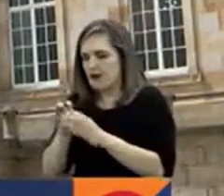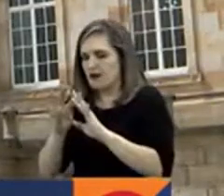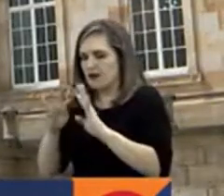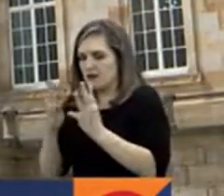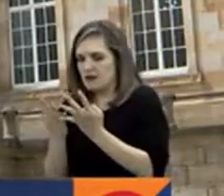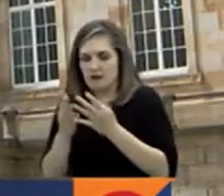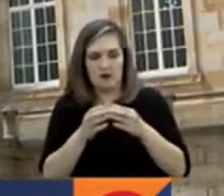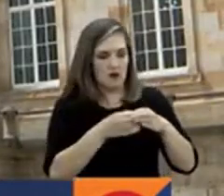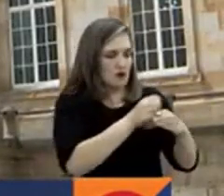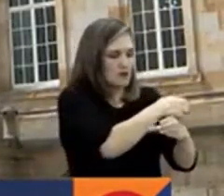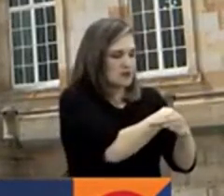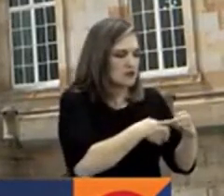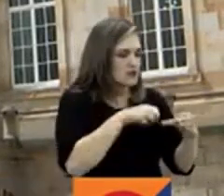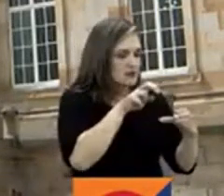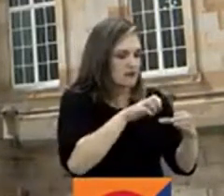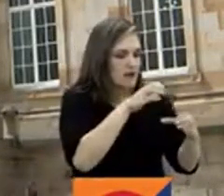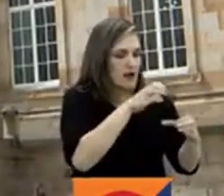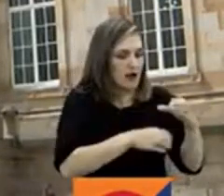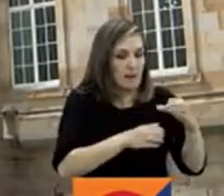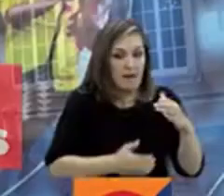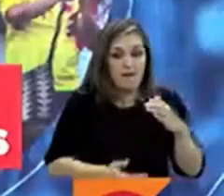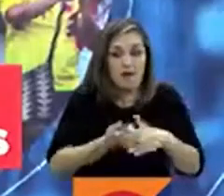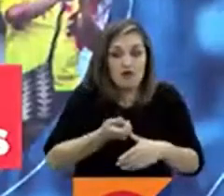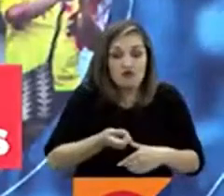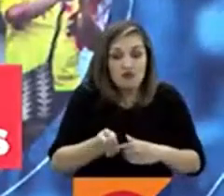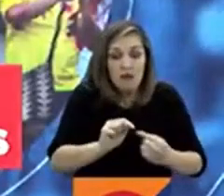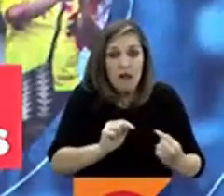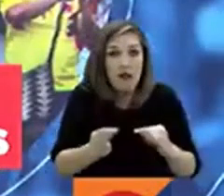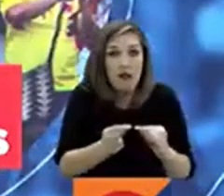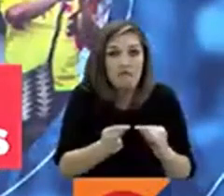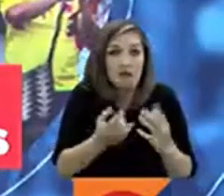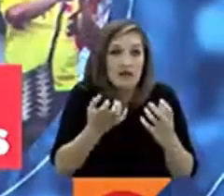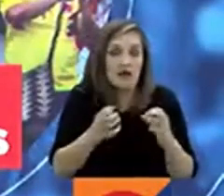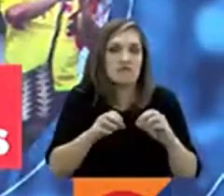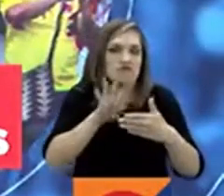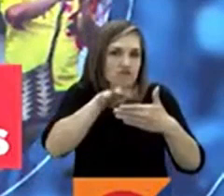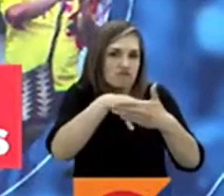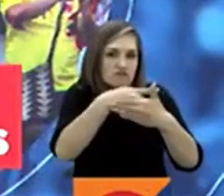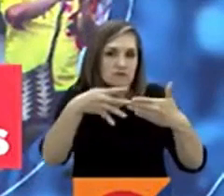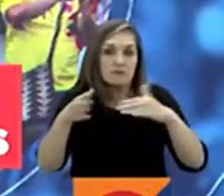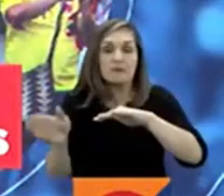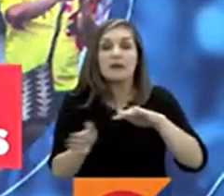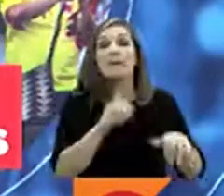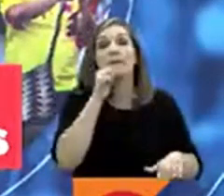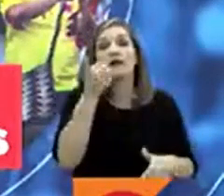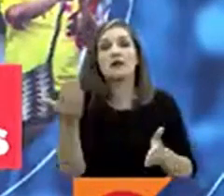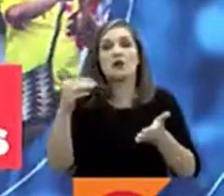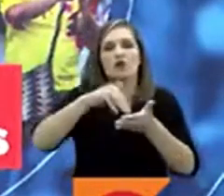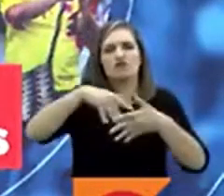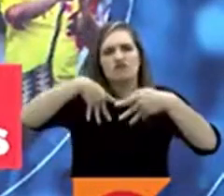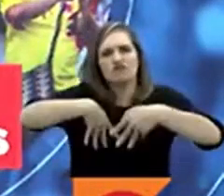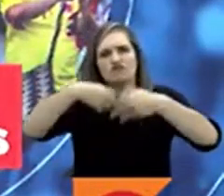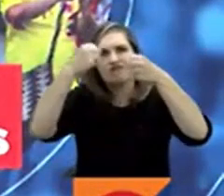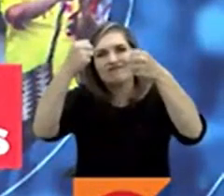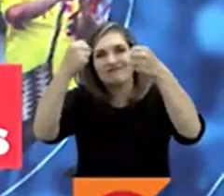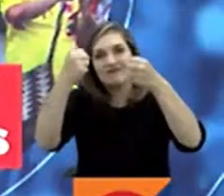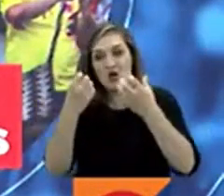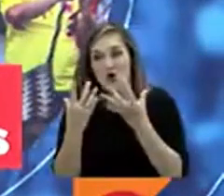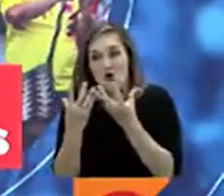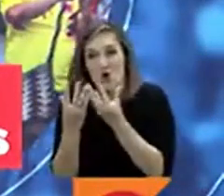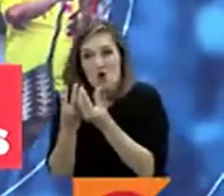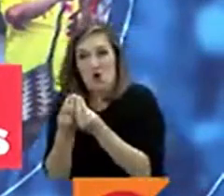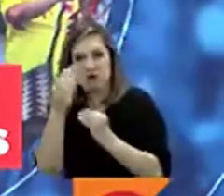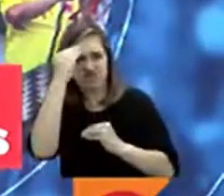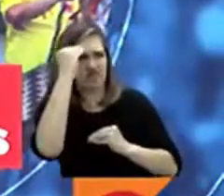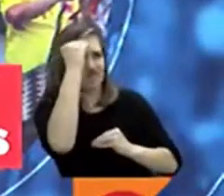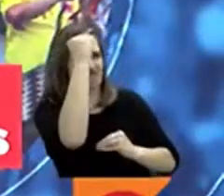su discusión arranque oficialmente en los próximos días. Mañana habrá una nueva jornada de marchas. La oposición también convoca a las calles